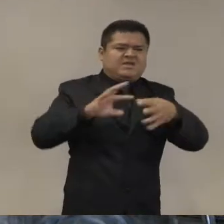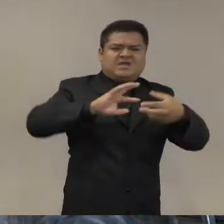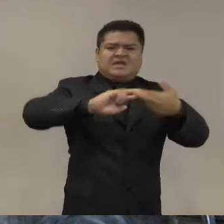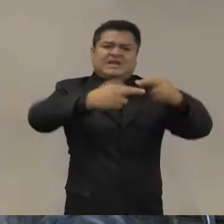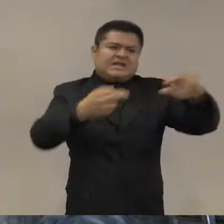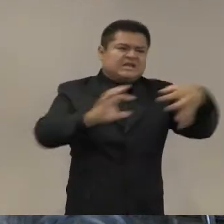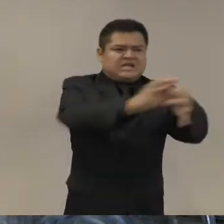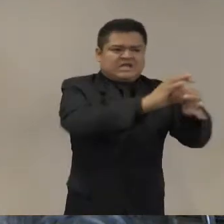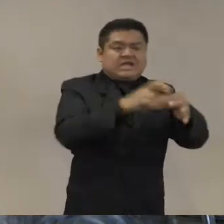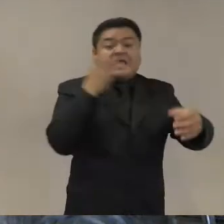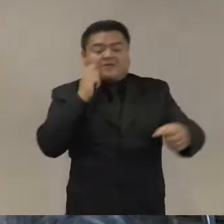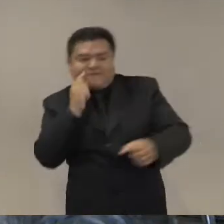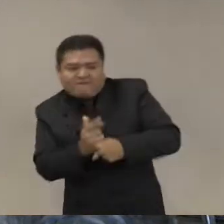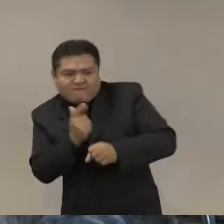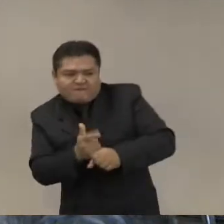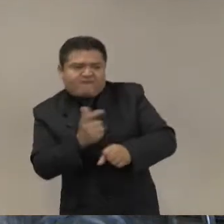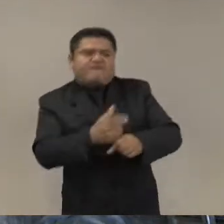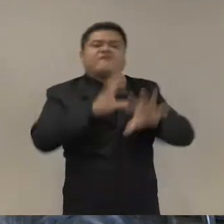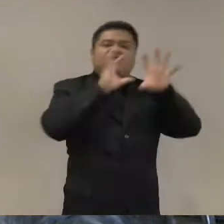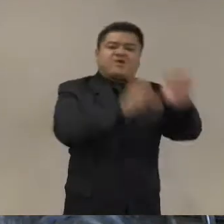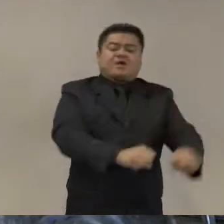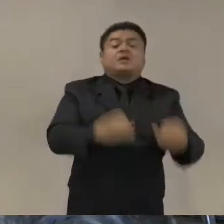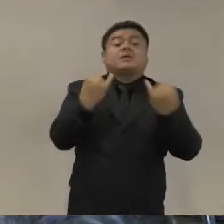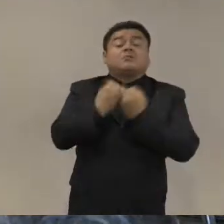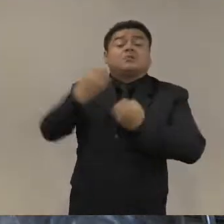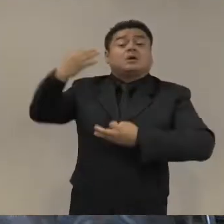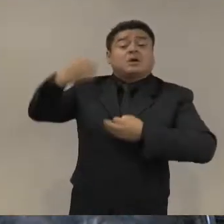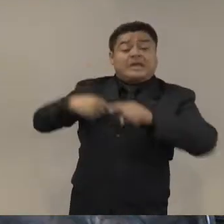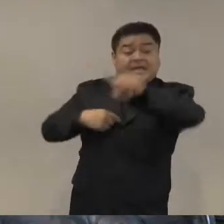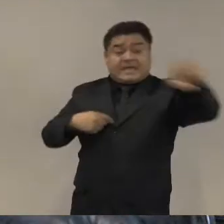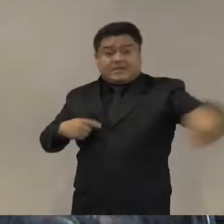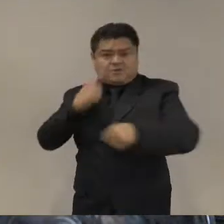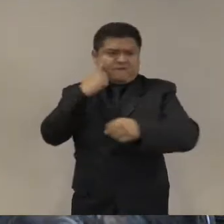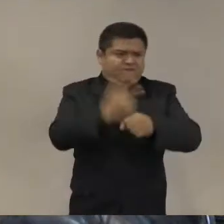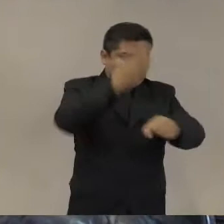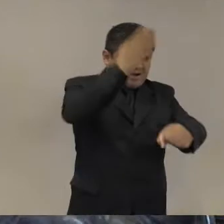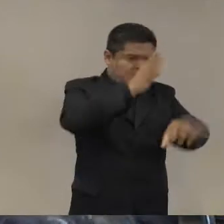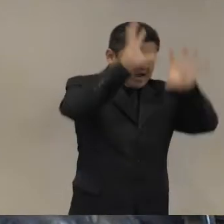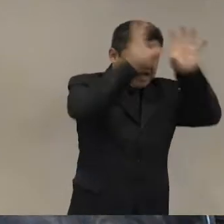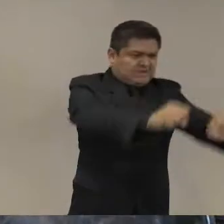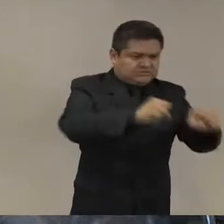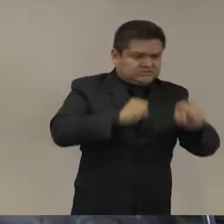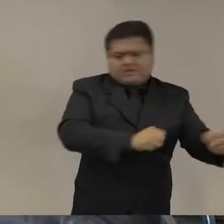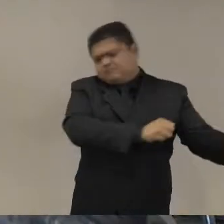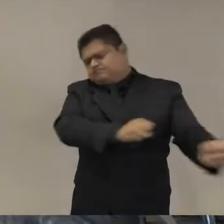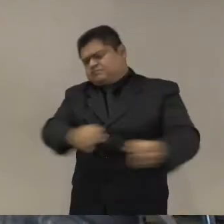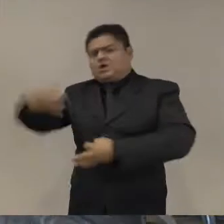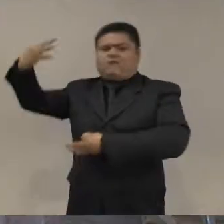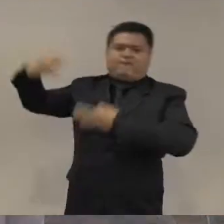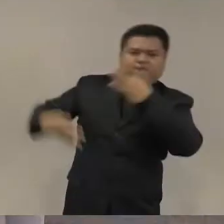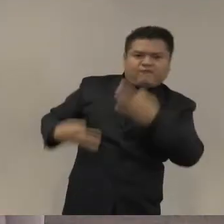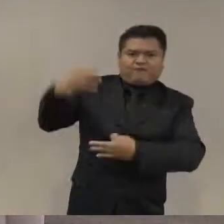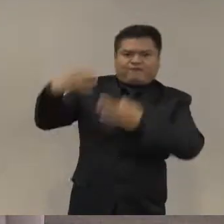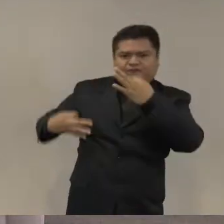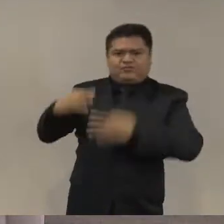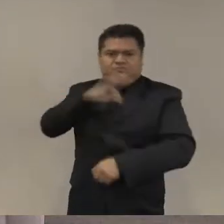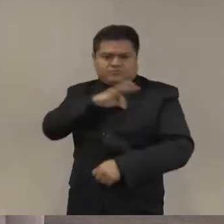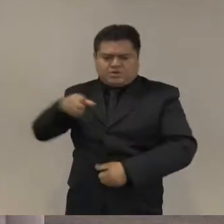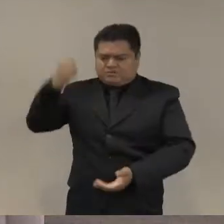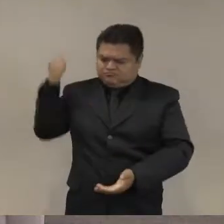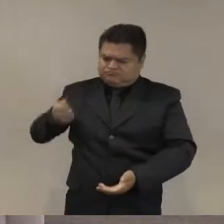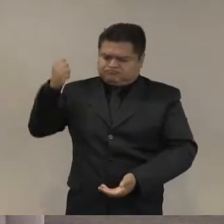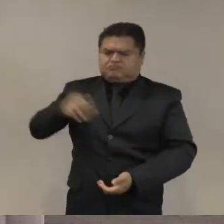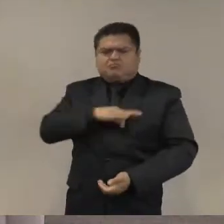y también un sistema judicial capaz de recibir estas investigaciones fuertes y judicializarlas y finalmente un sistema penitenciario que cumpla con